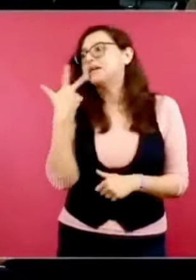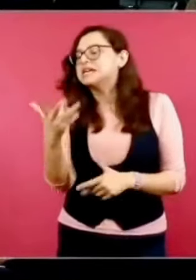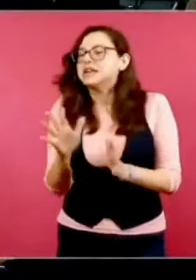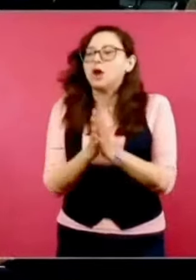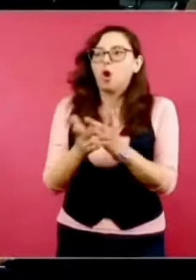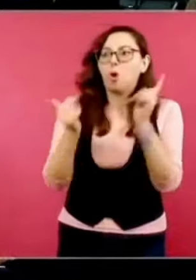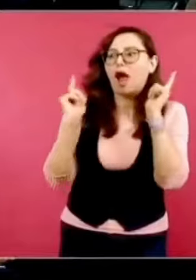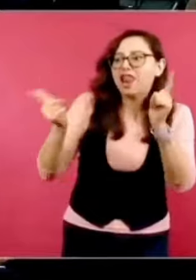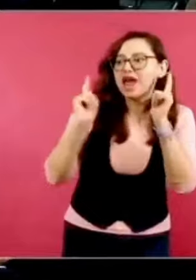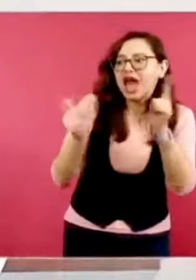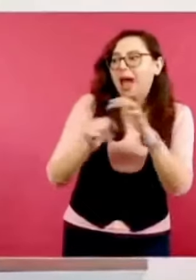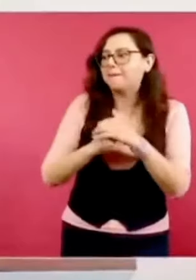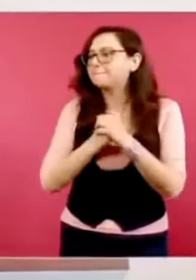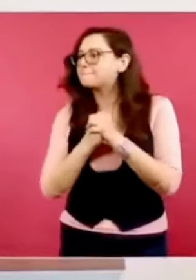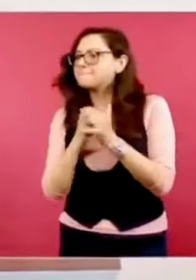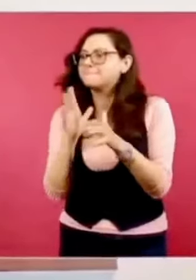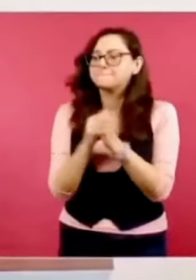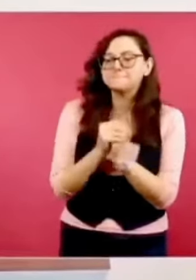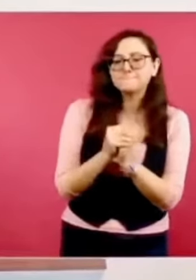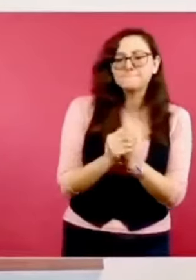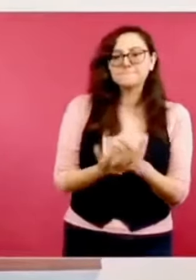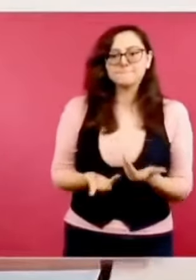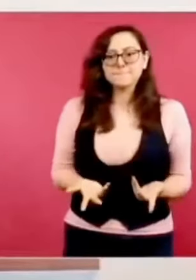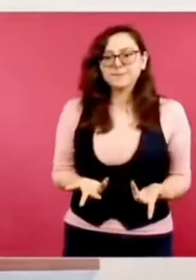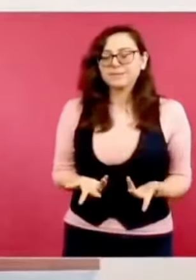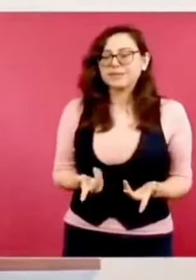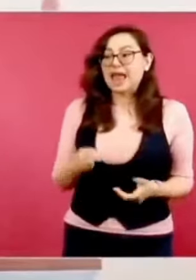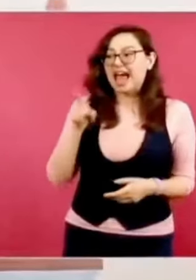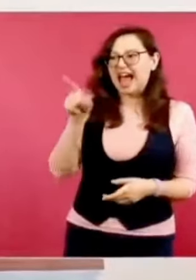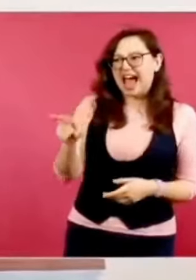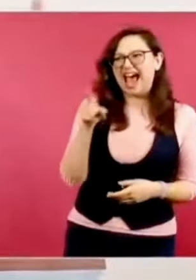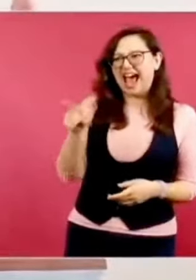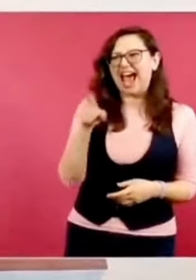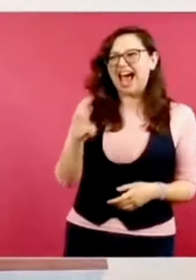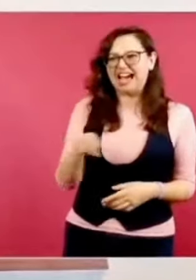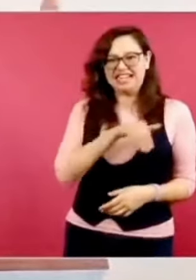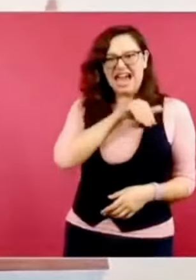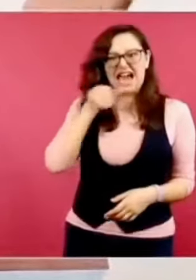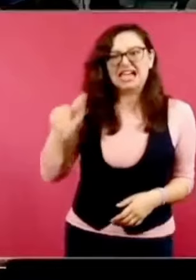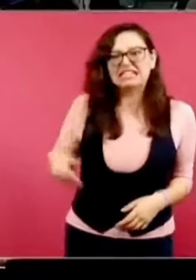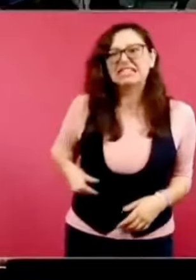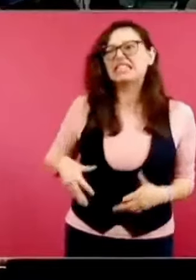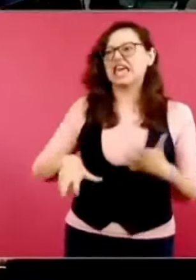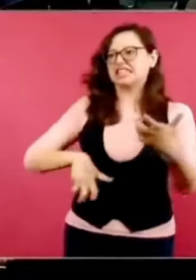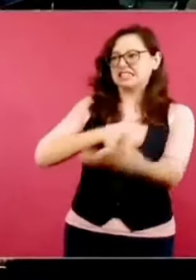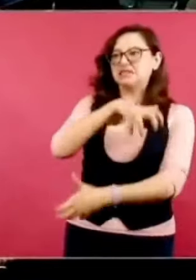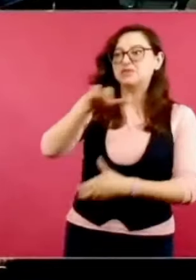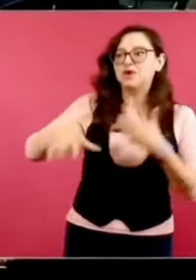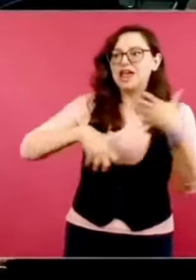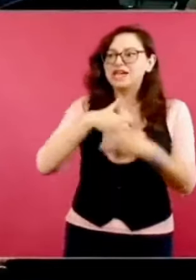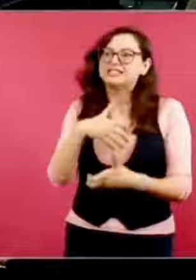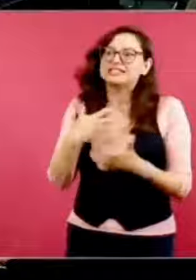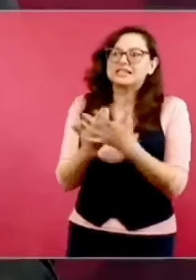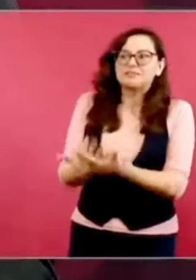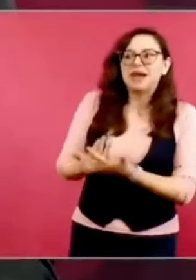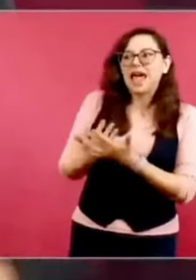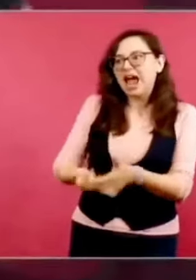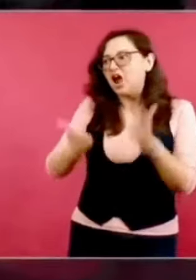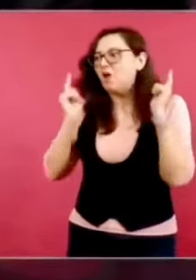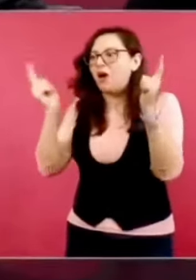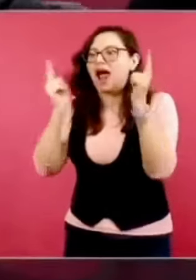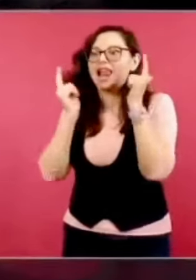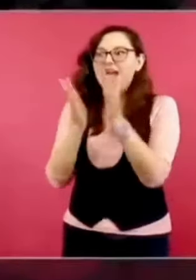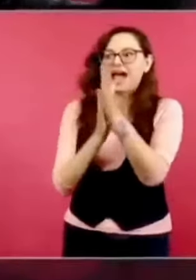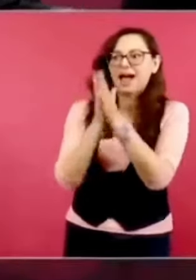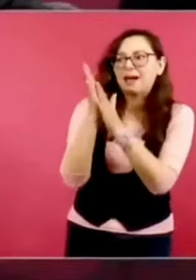qué desgracia sucede para